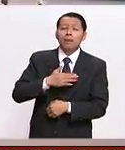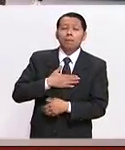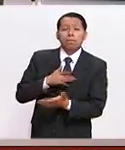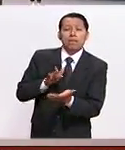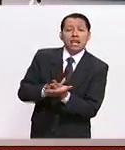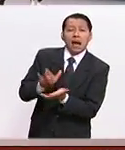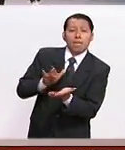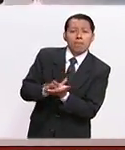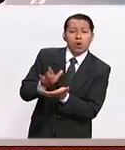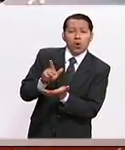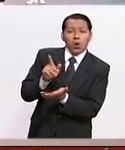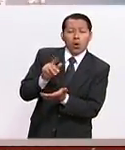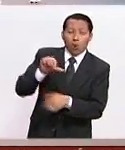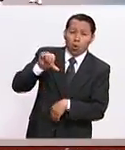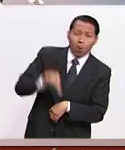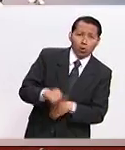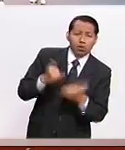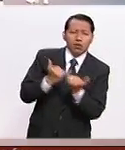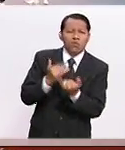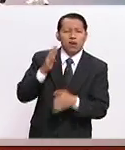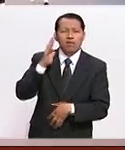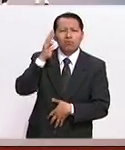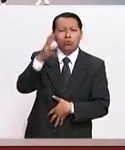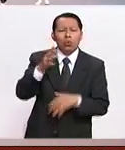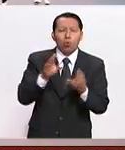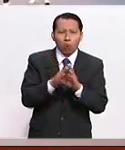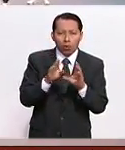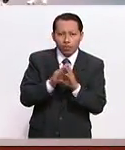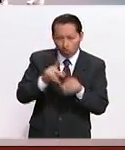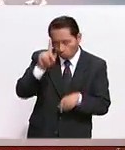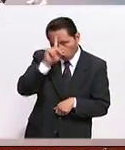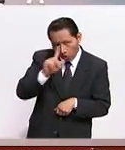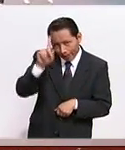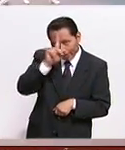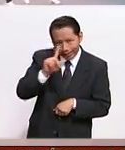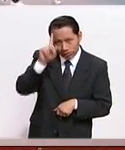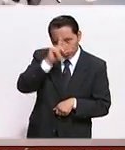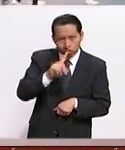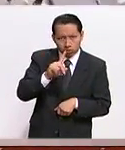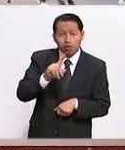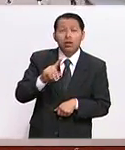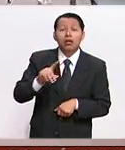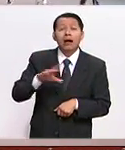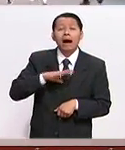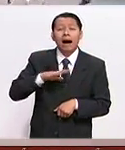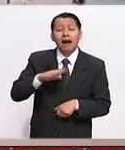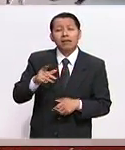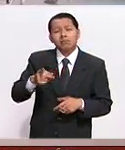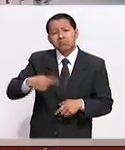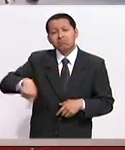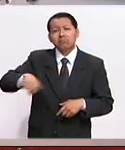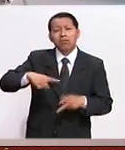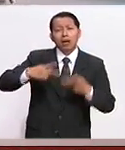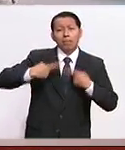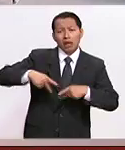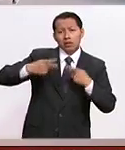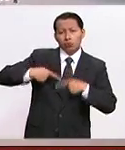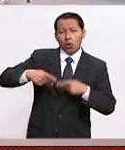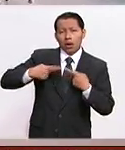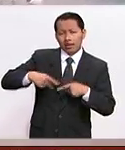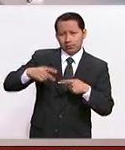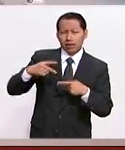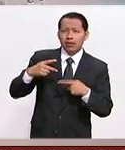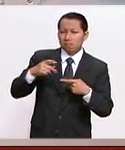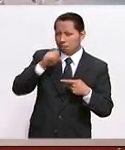hoy y en un futuro, pues, más que nada una orientación a los diferentes personajes que nos representan